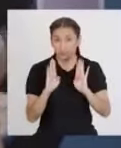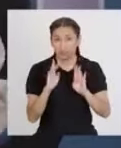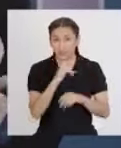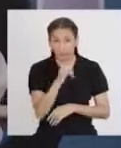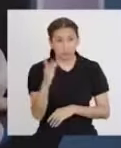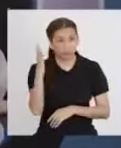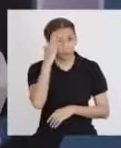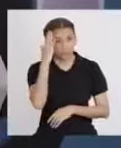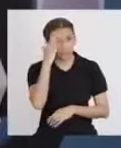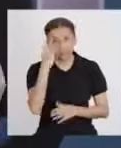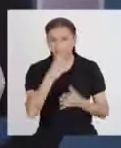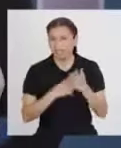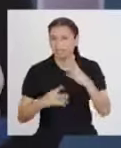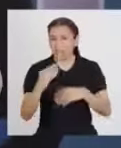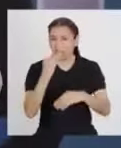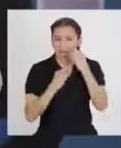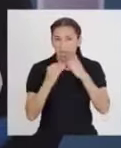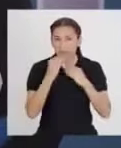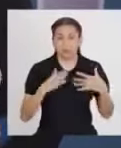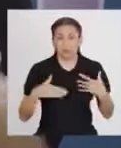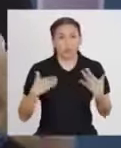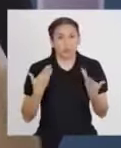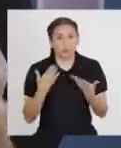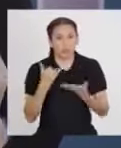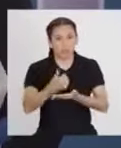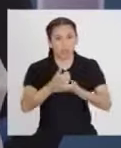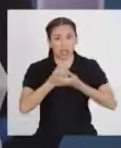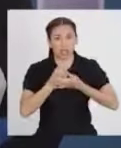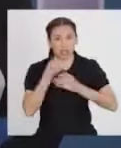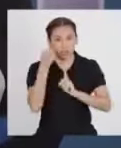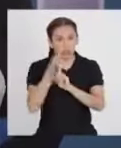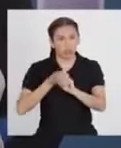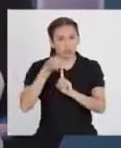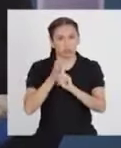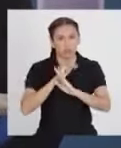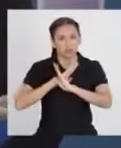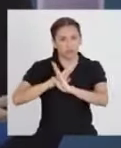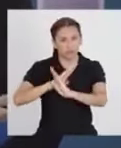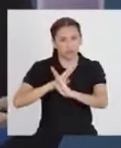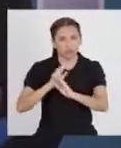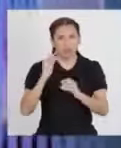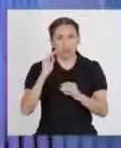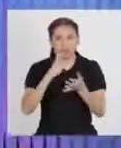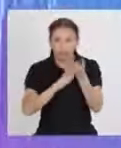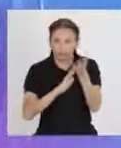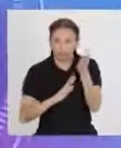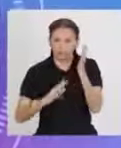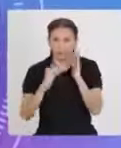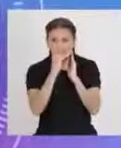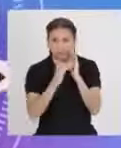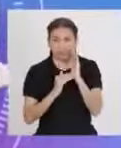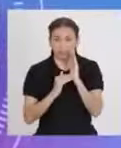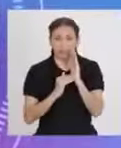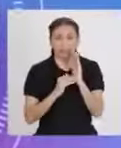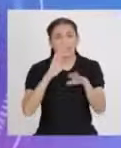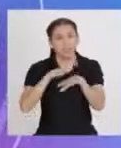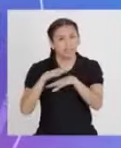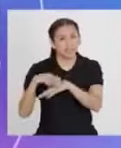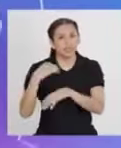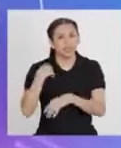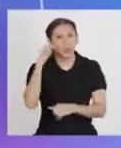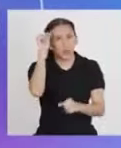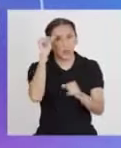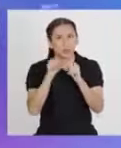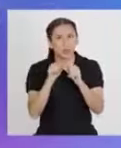¿Saben qué alimentos pueden ser los que ayuden a luchar contra la anemia? Sí, corresponden esas